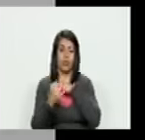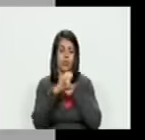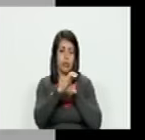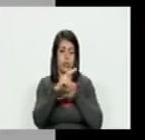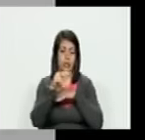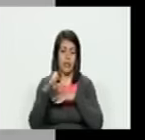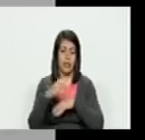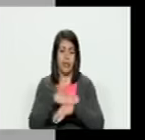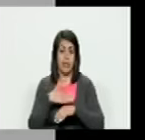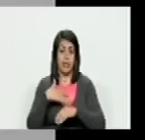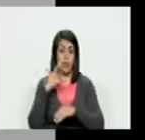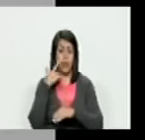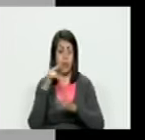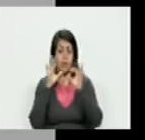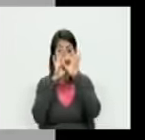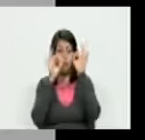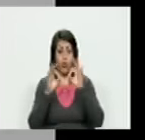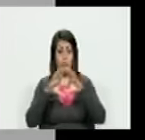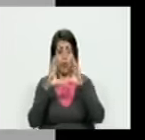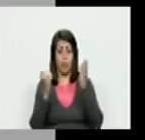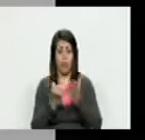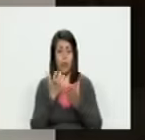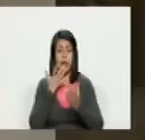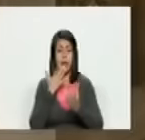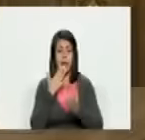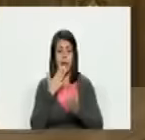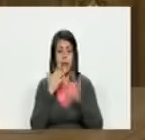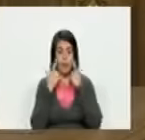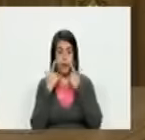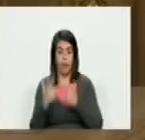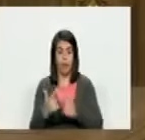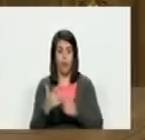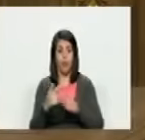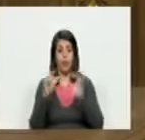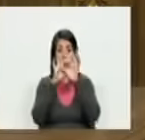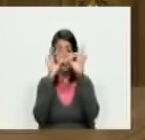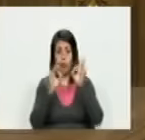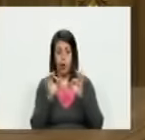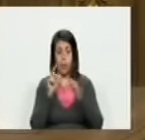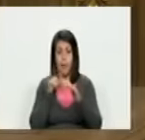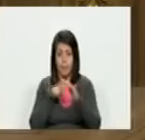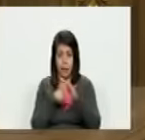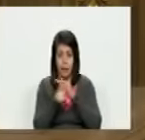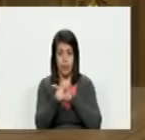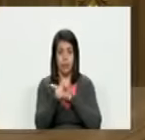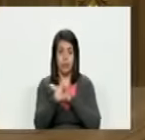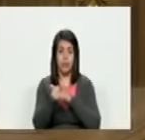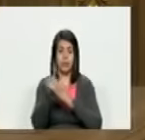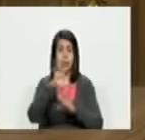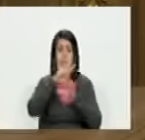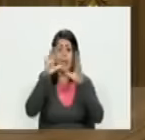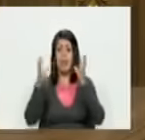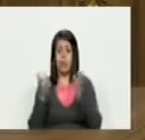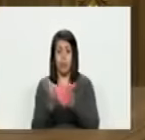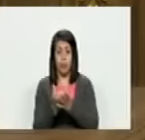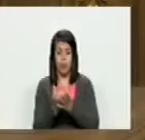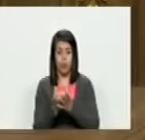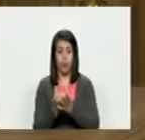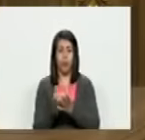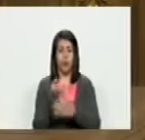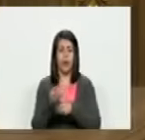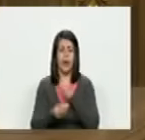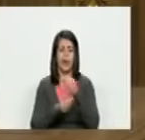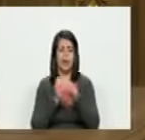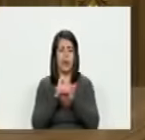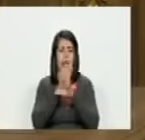que quiero que vean es que una estrategia mundial dice ejemplos de PBT como instrumento de interferencia en el resto del mundo voy a acelerar esto un